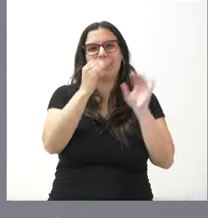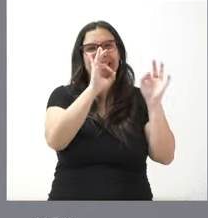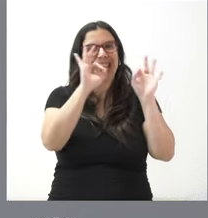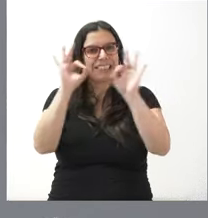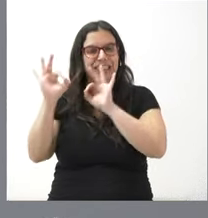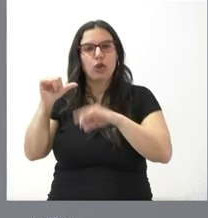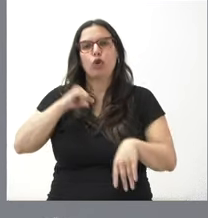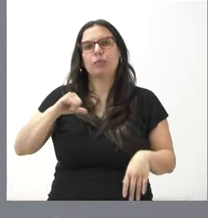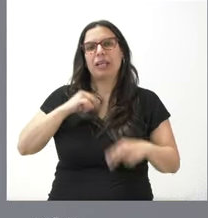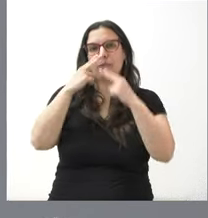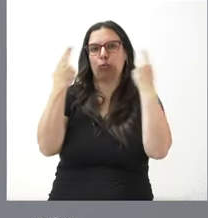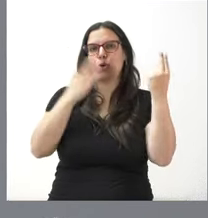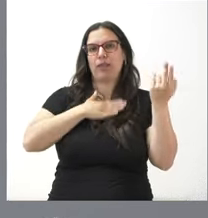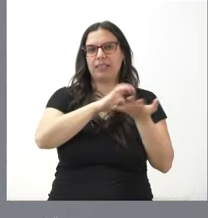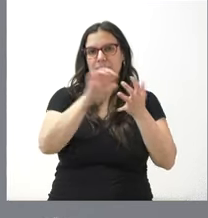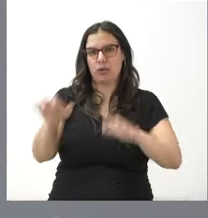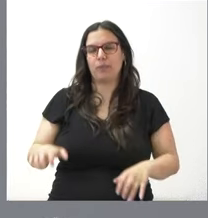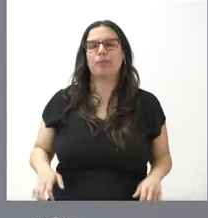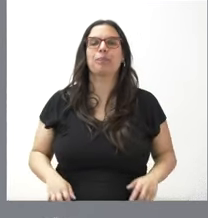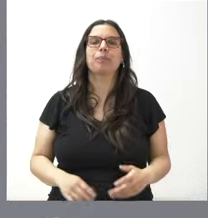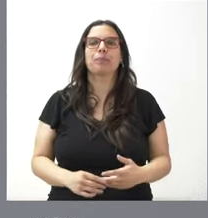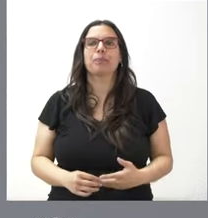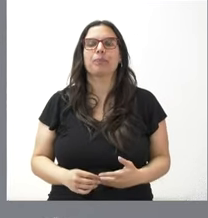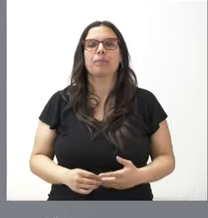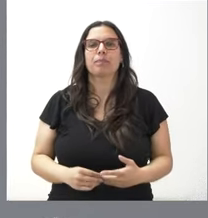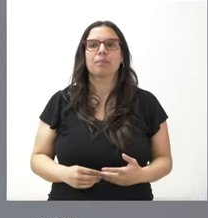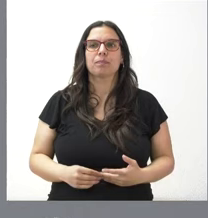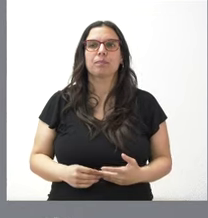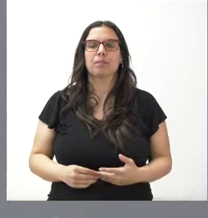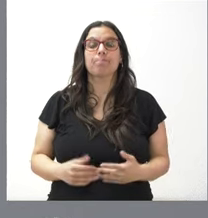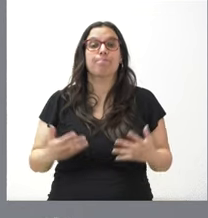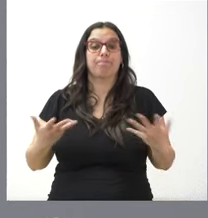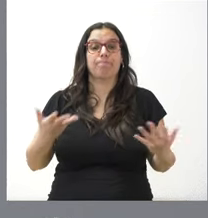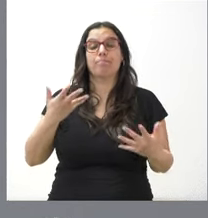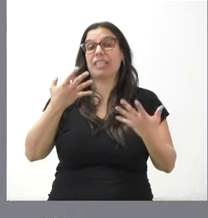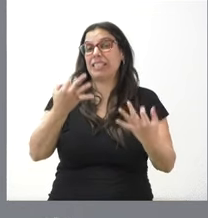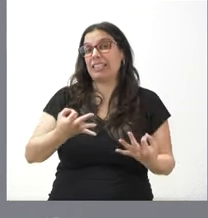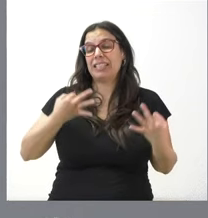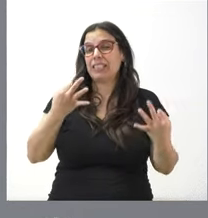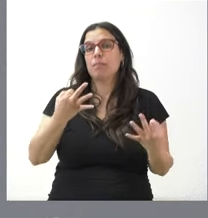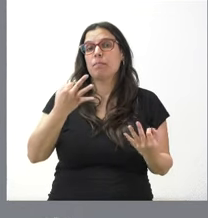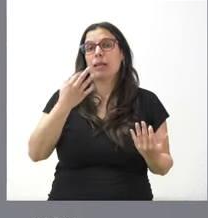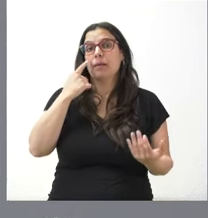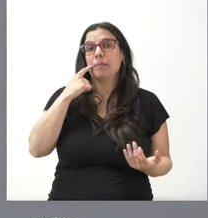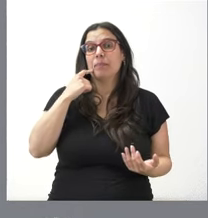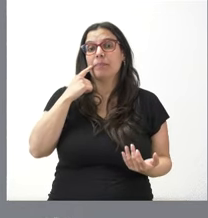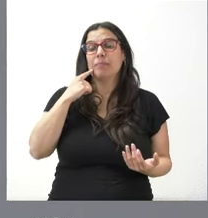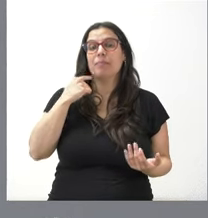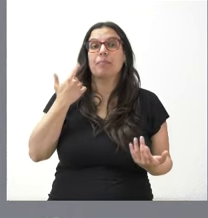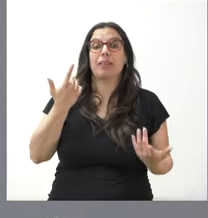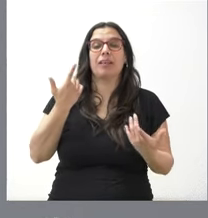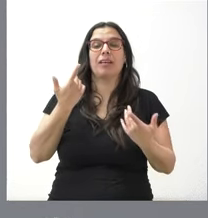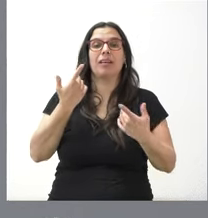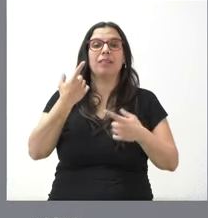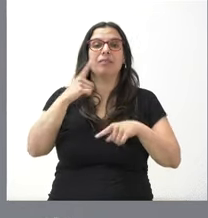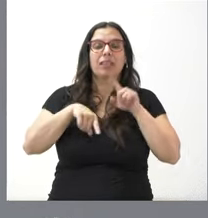hospitales públicos de Castilla y León. De acuerdo con esto, siempre se considera el volumen del consumo,